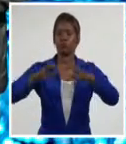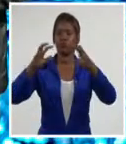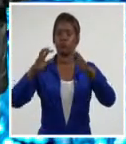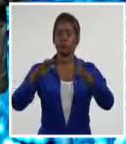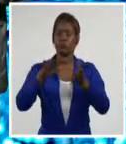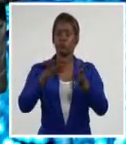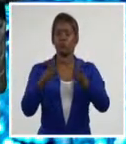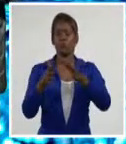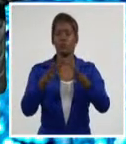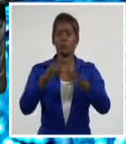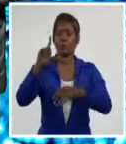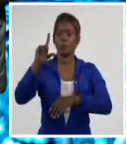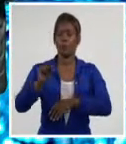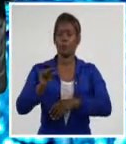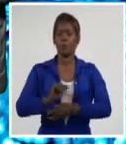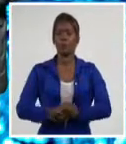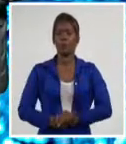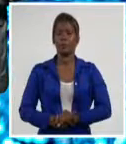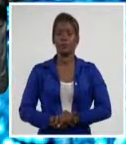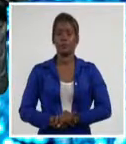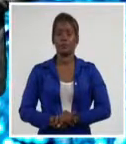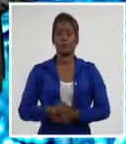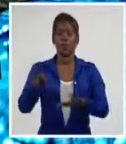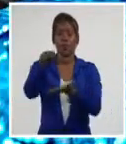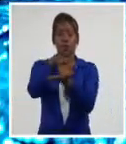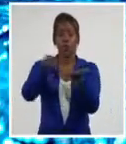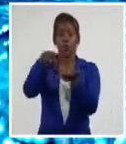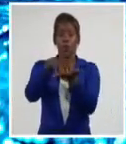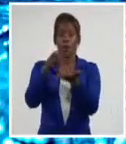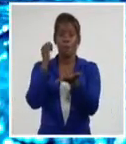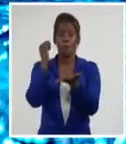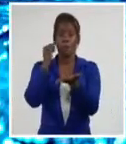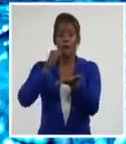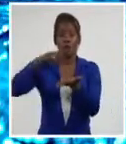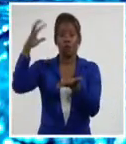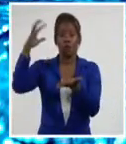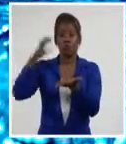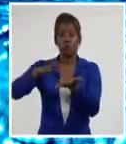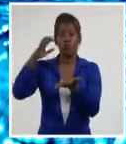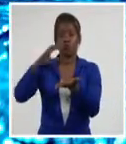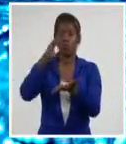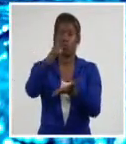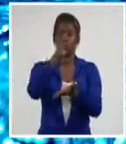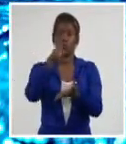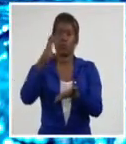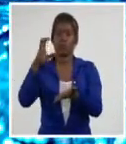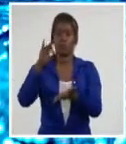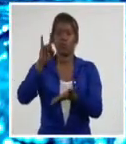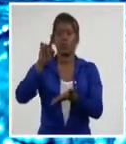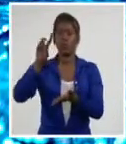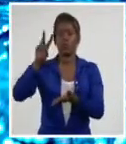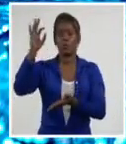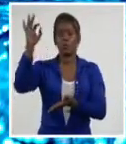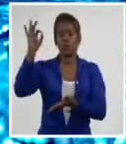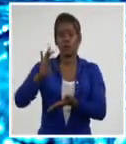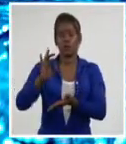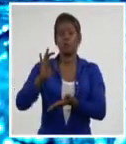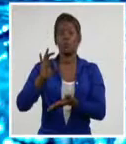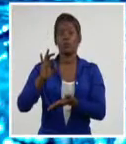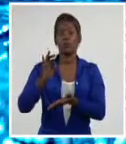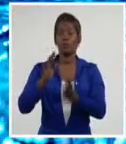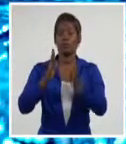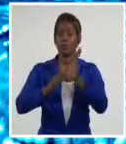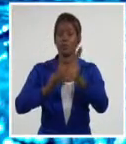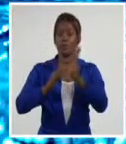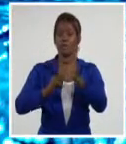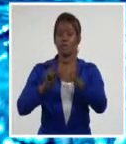años. El mejor comportamiento regional se presentó en occidente con solo el 92%, lo que para 11 meses se puede